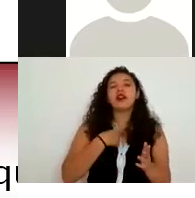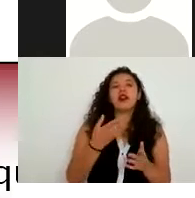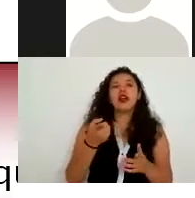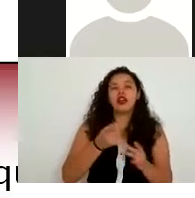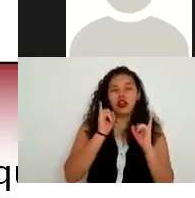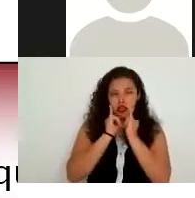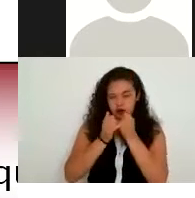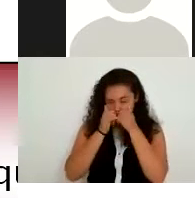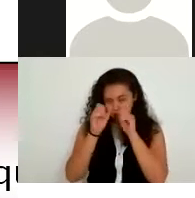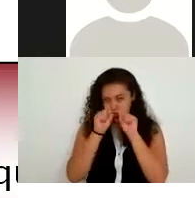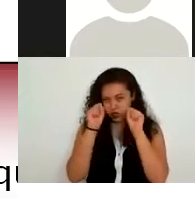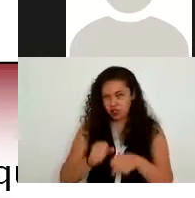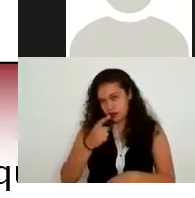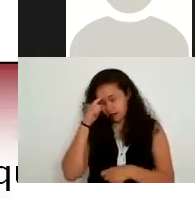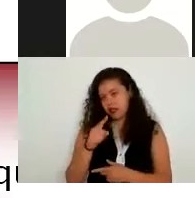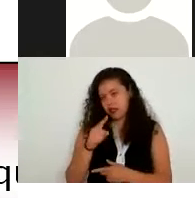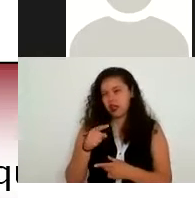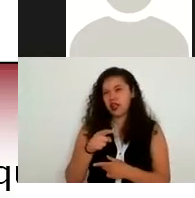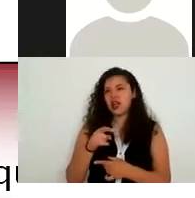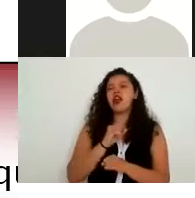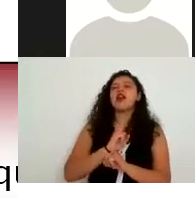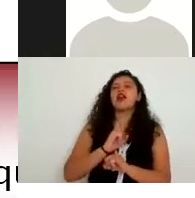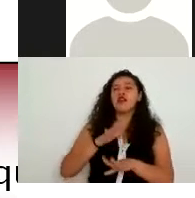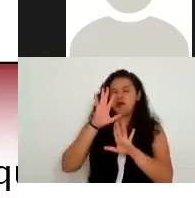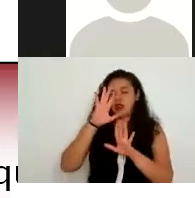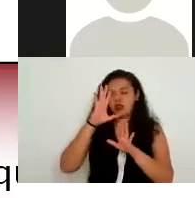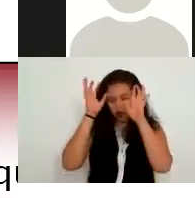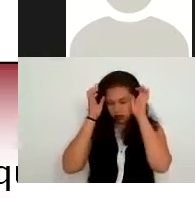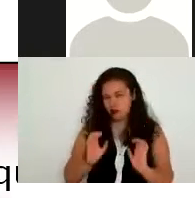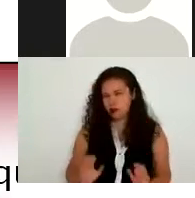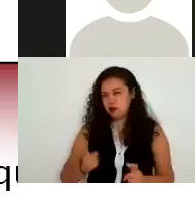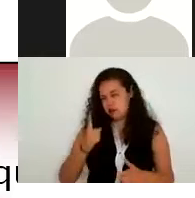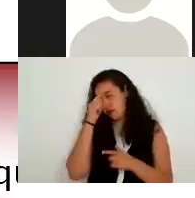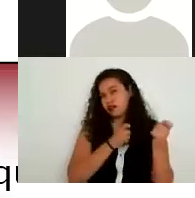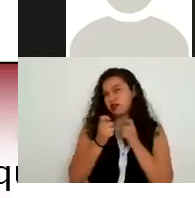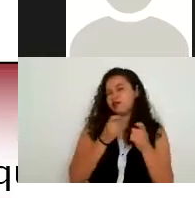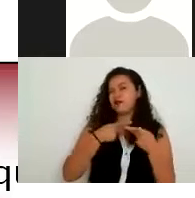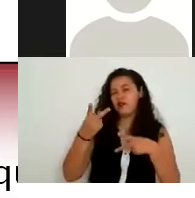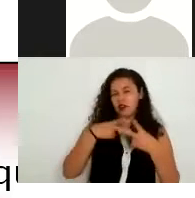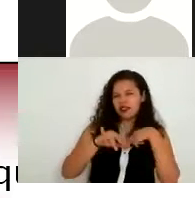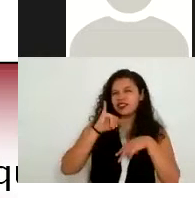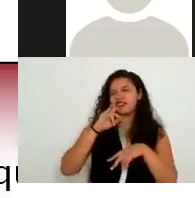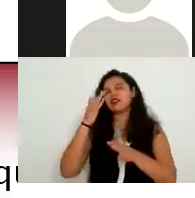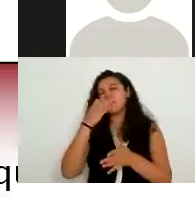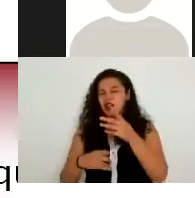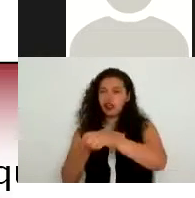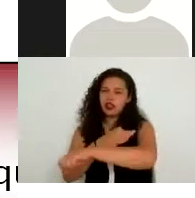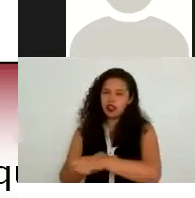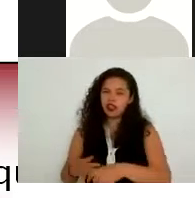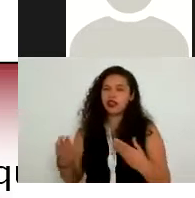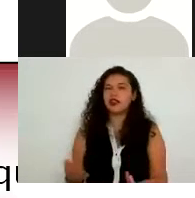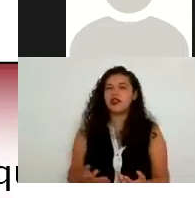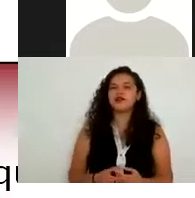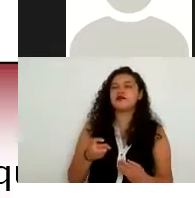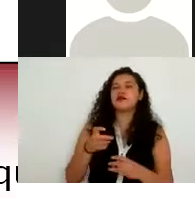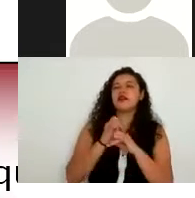biométrico para el tema de de este control de la asistencia entonces se está pasando información a un